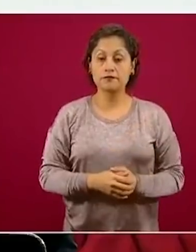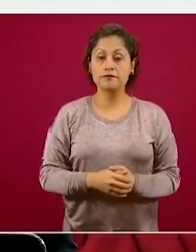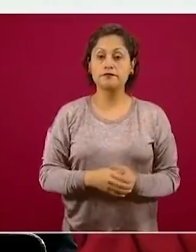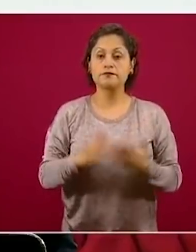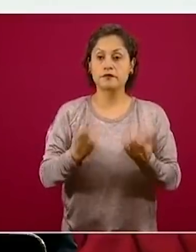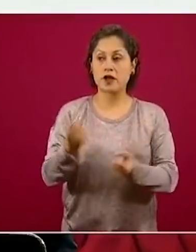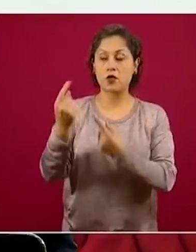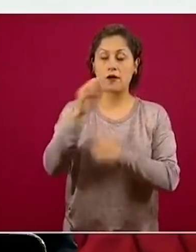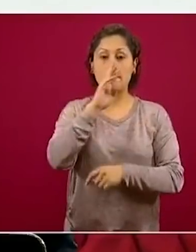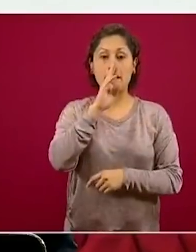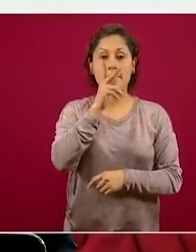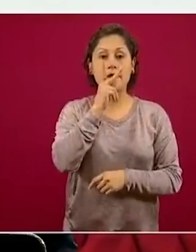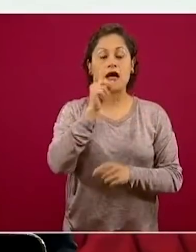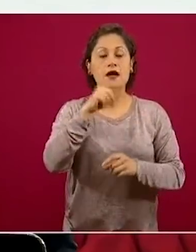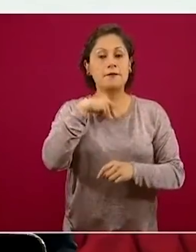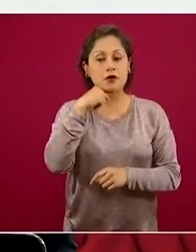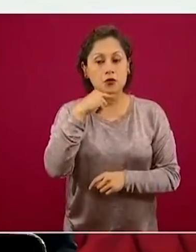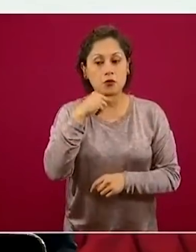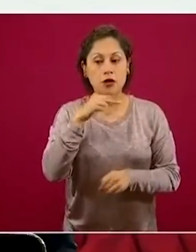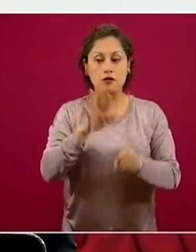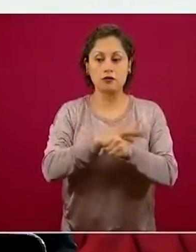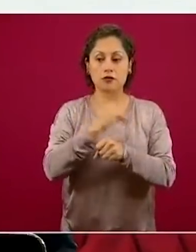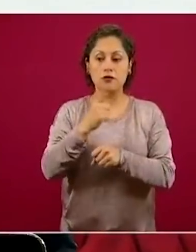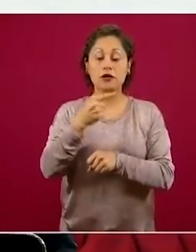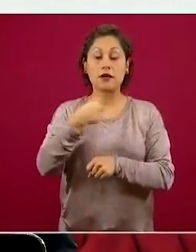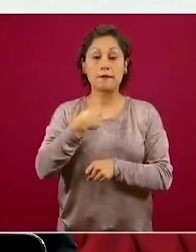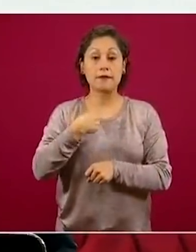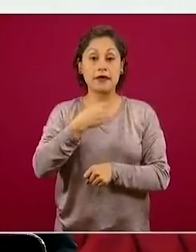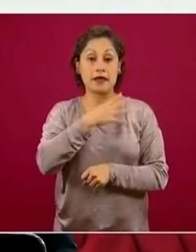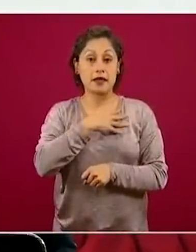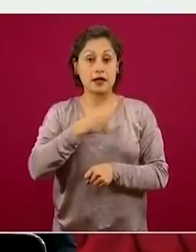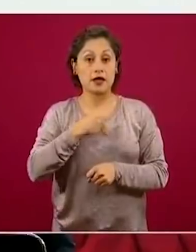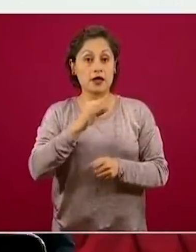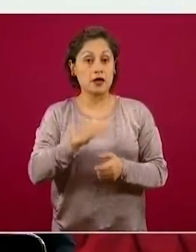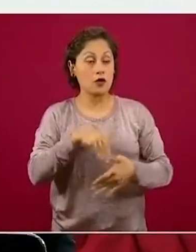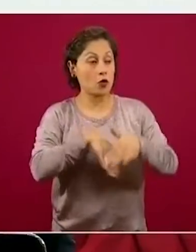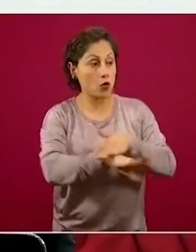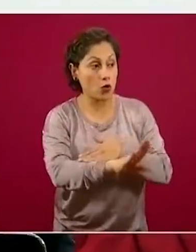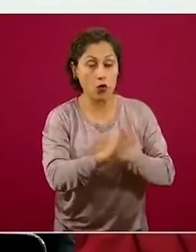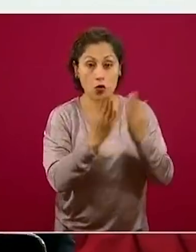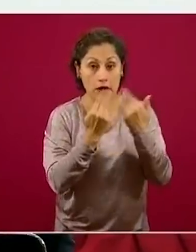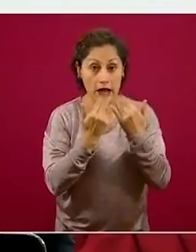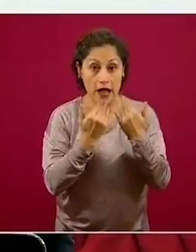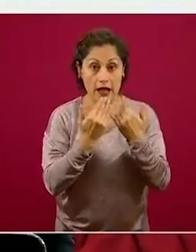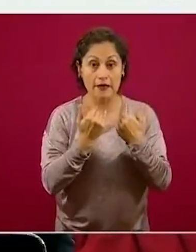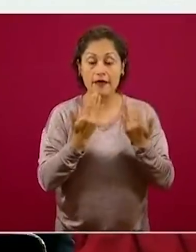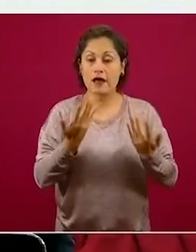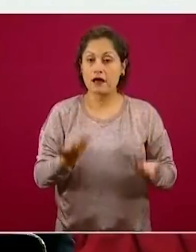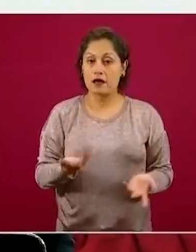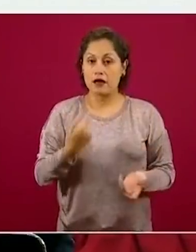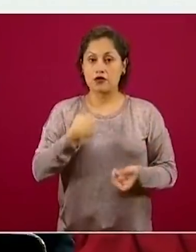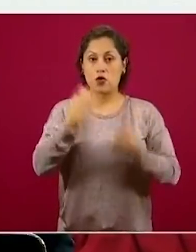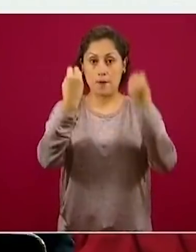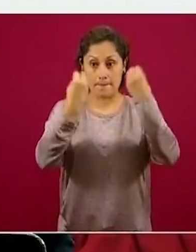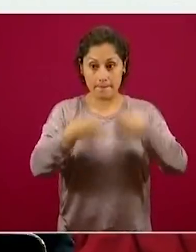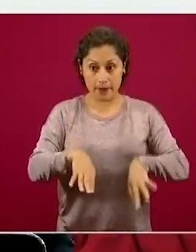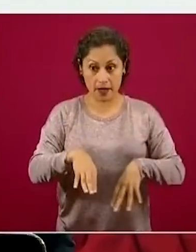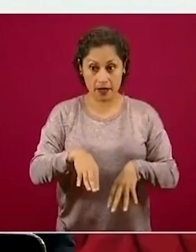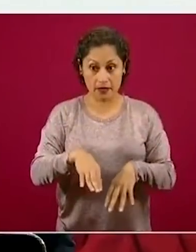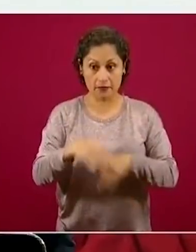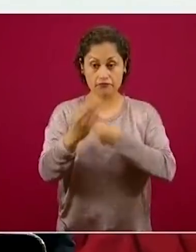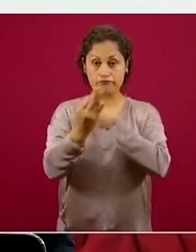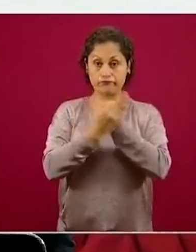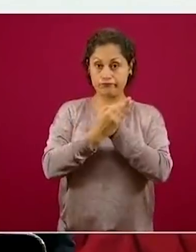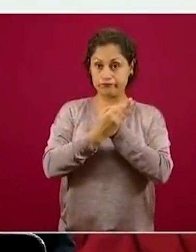hija voy a perder el servicio, porque ciertamente hay un control de asistencia y las mamás que no usan el servicio lo pierden. Entonces,